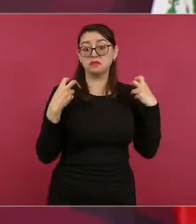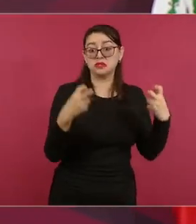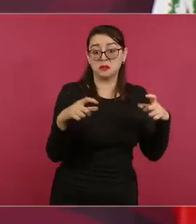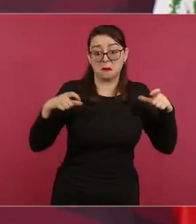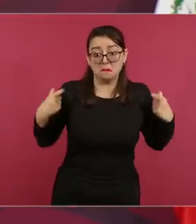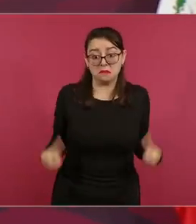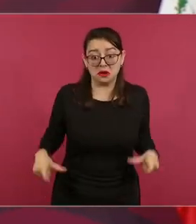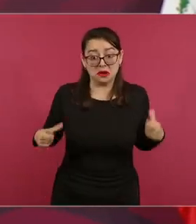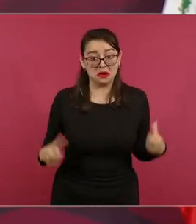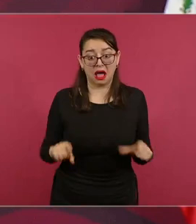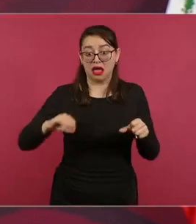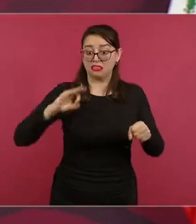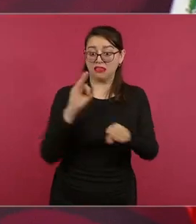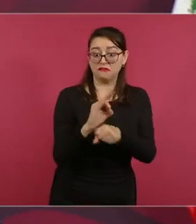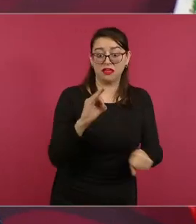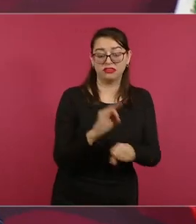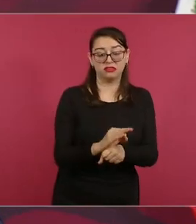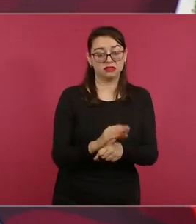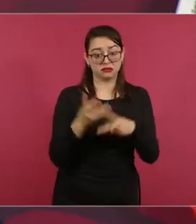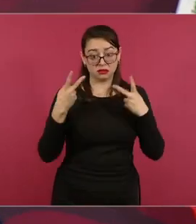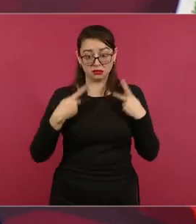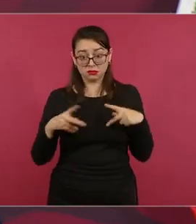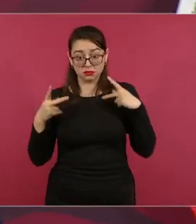mil pesos? ¿Quién va a ir?